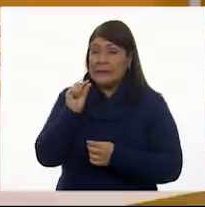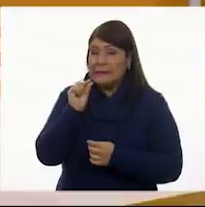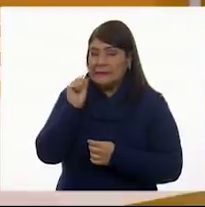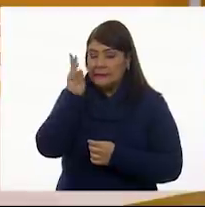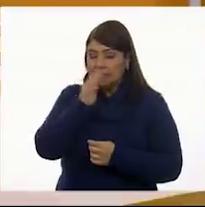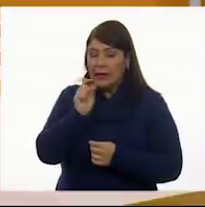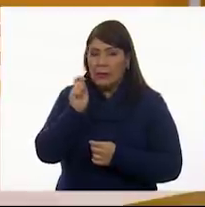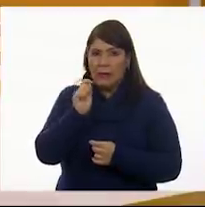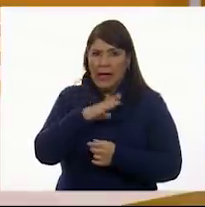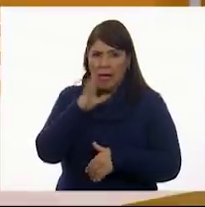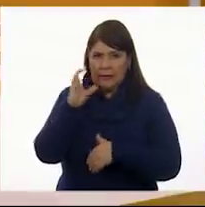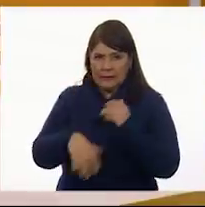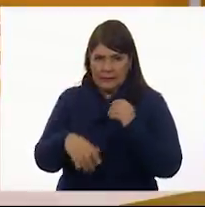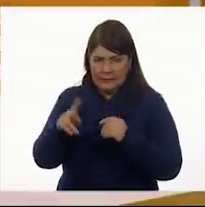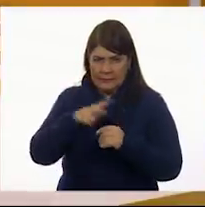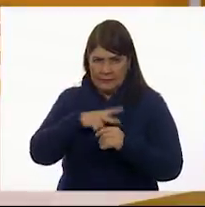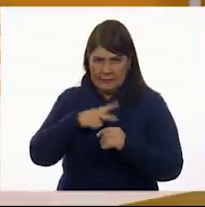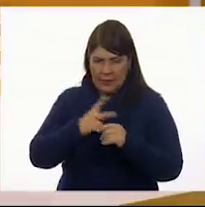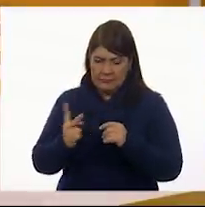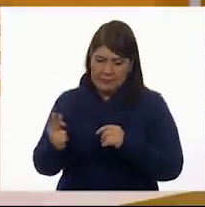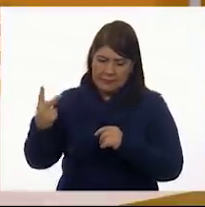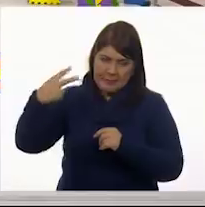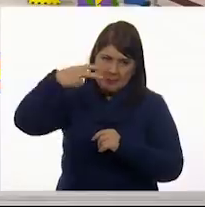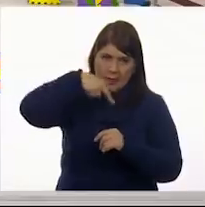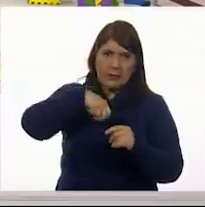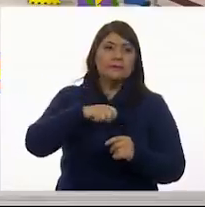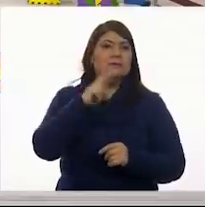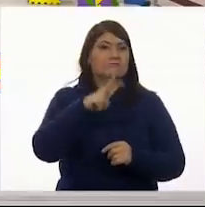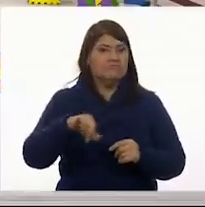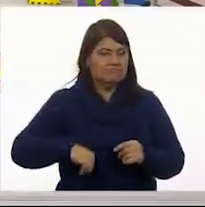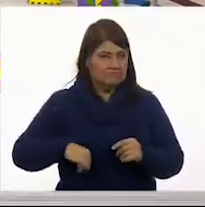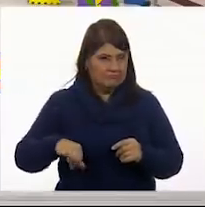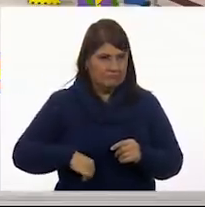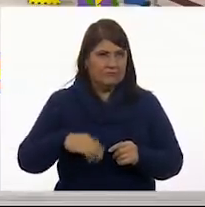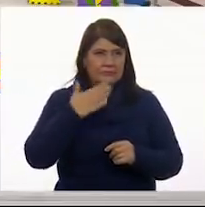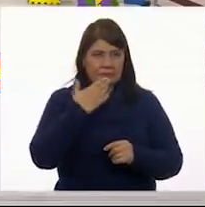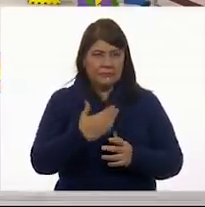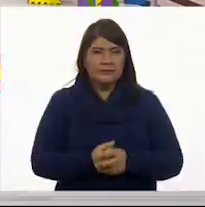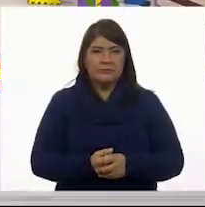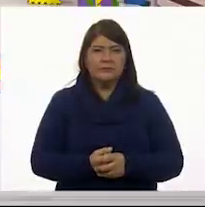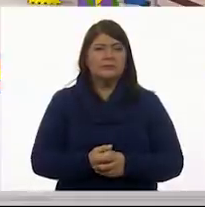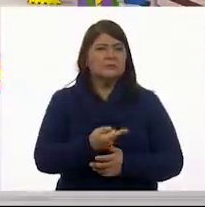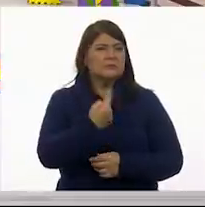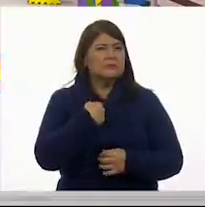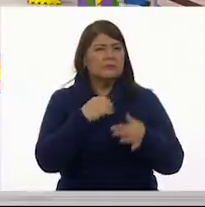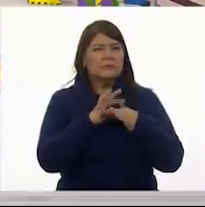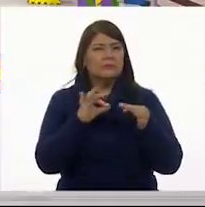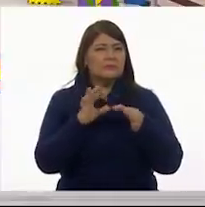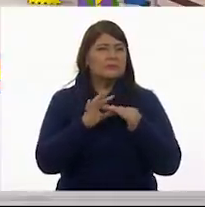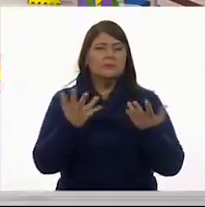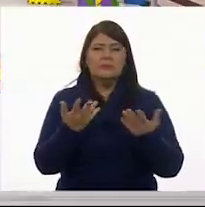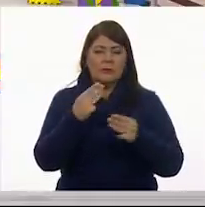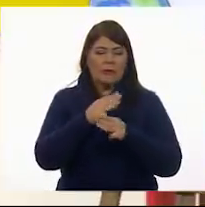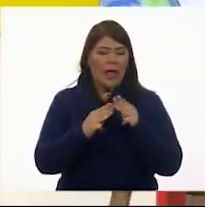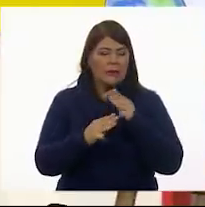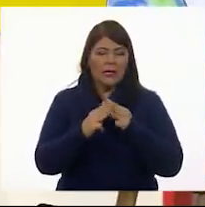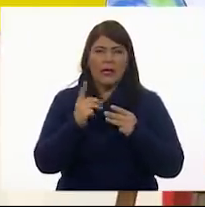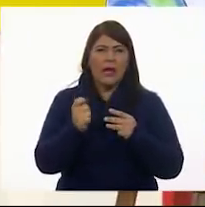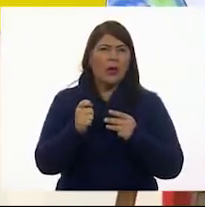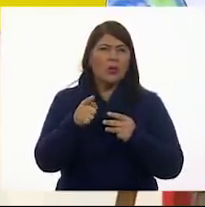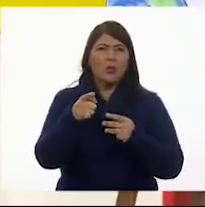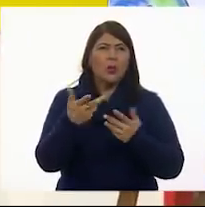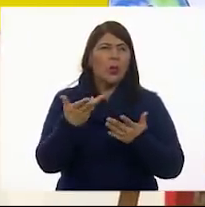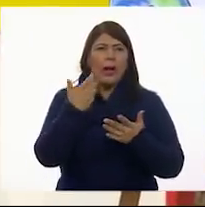plantilla. Interesante, Brie. Agente Brie. Y menciónanos, por favor, ¿con qué material te gustaría